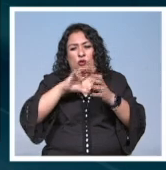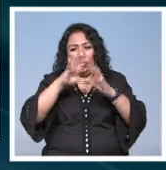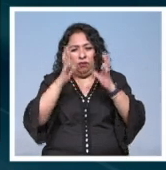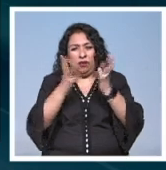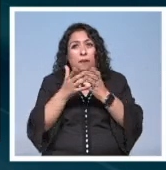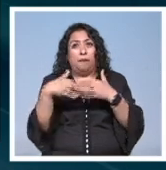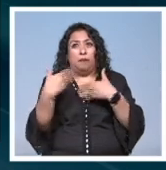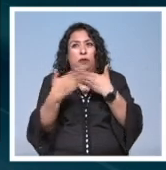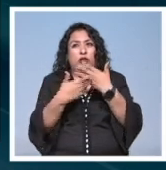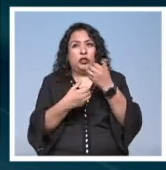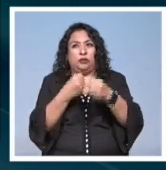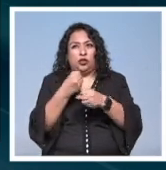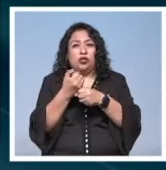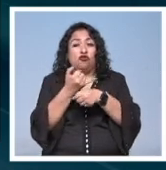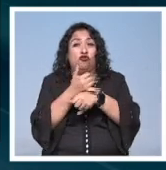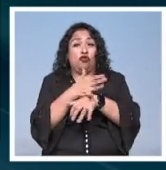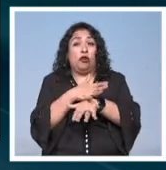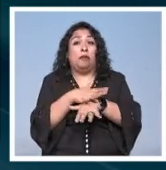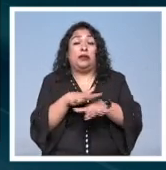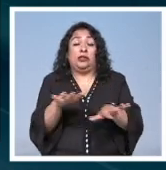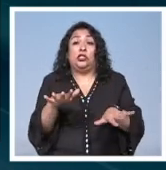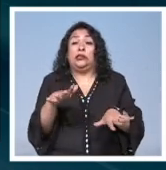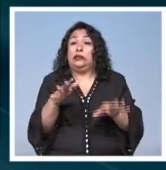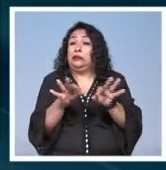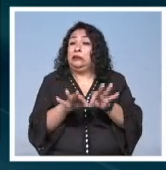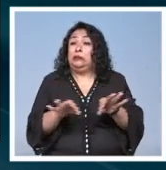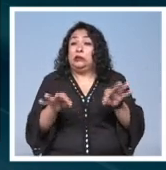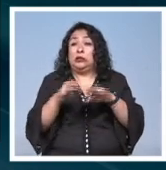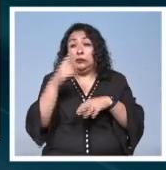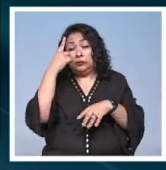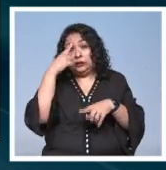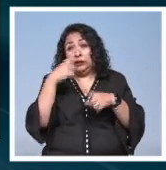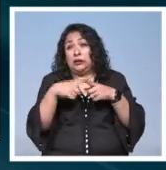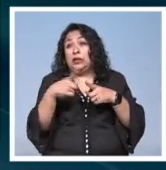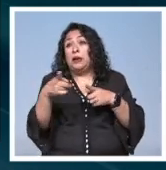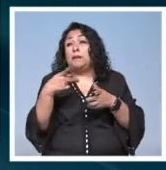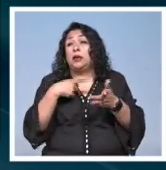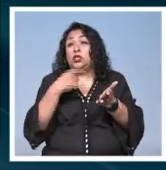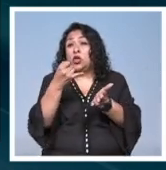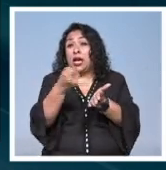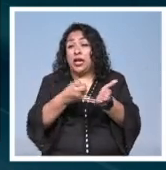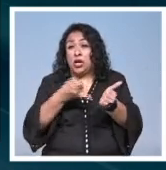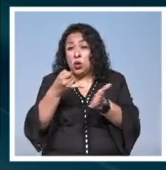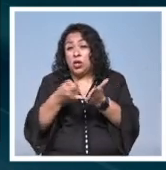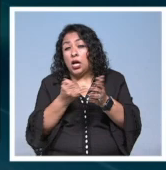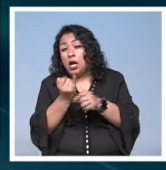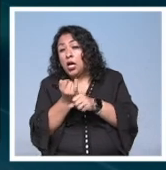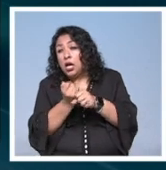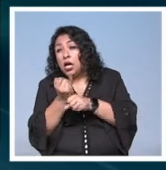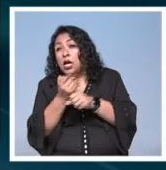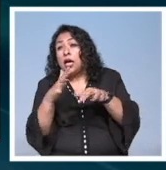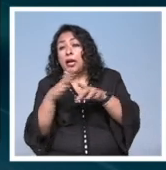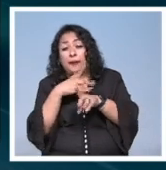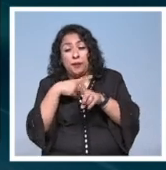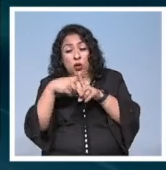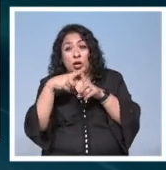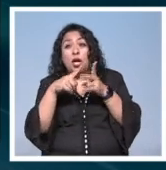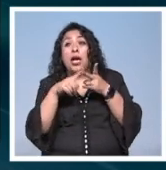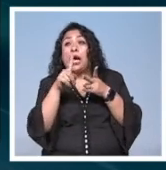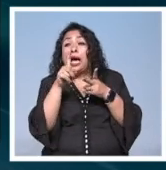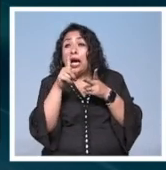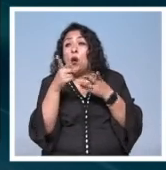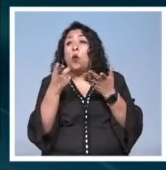próximos años información que será crucial para agentes como los agricultores que rastrean los cambios en el clima y el agua